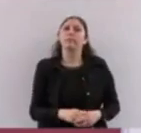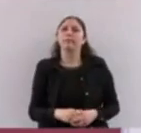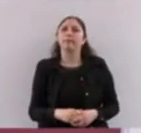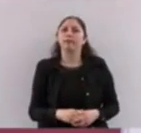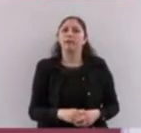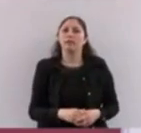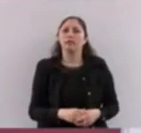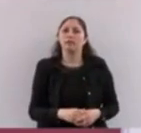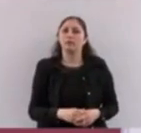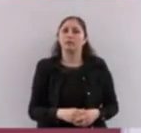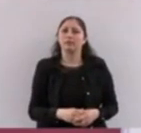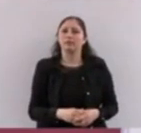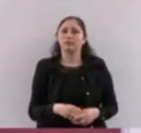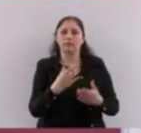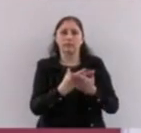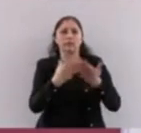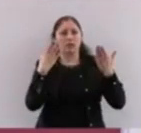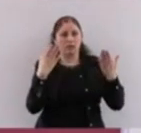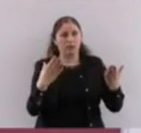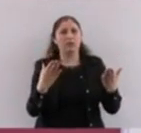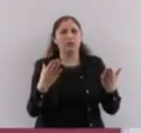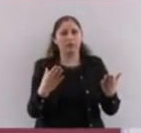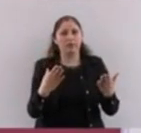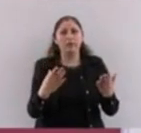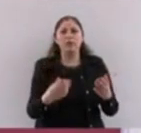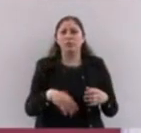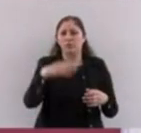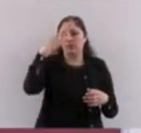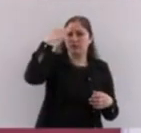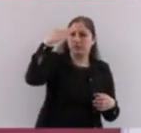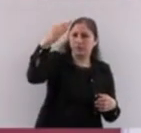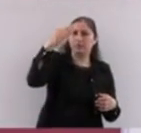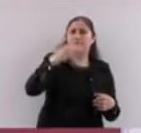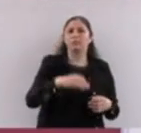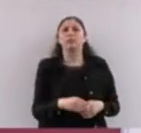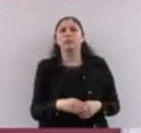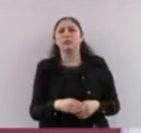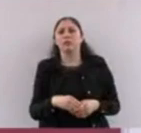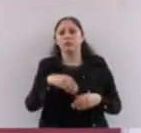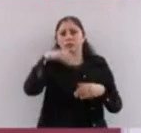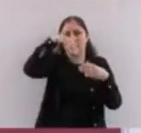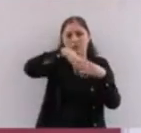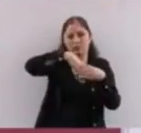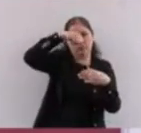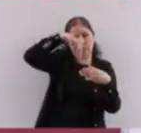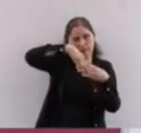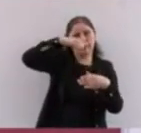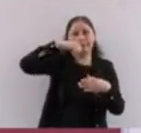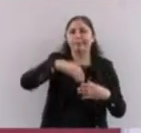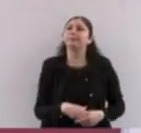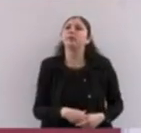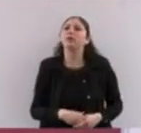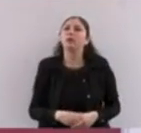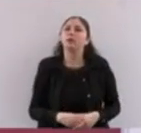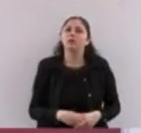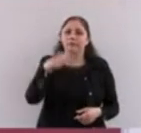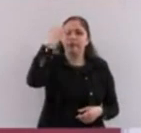ocasión. No vayan a pensar que es así para siempre. Excepción. Esa